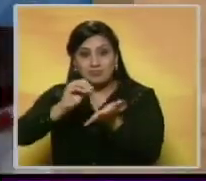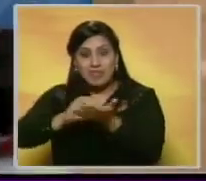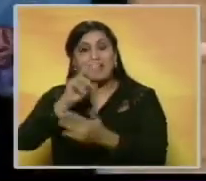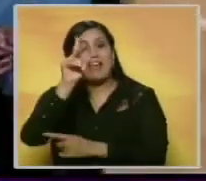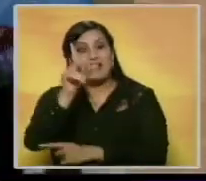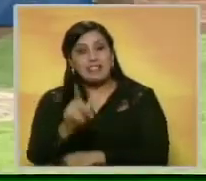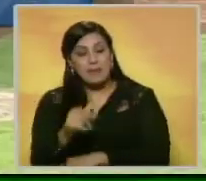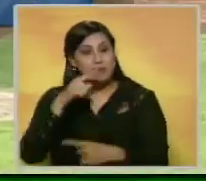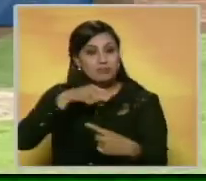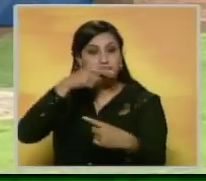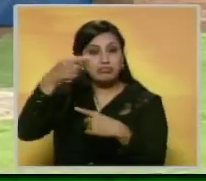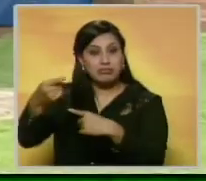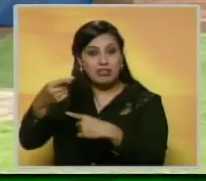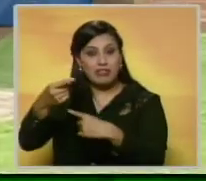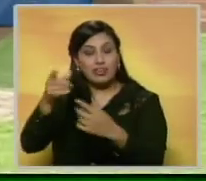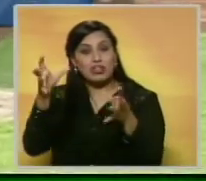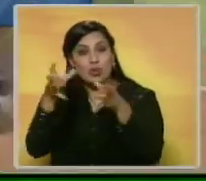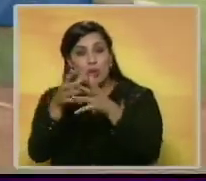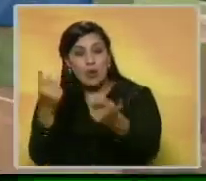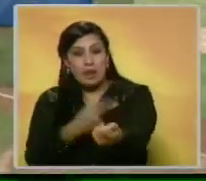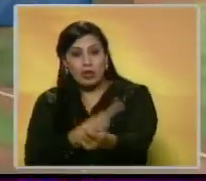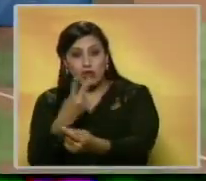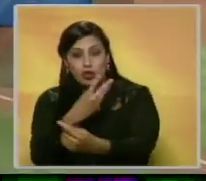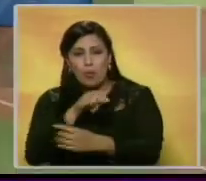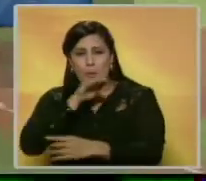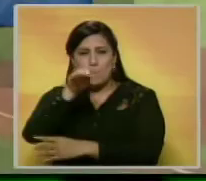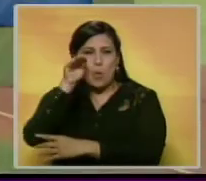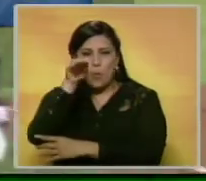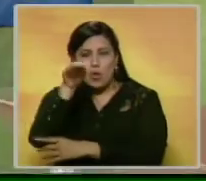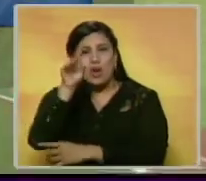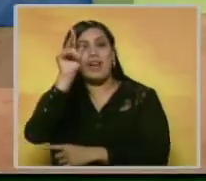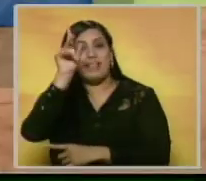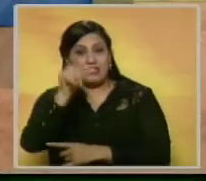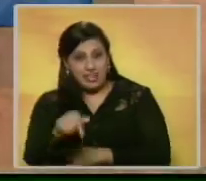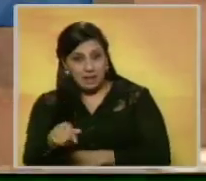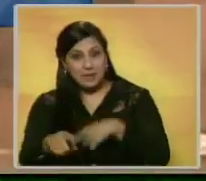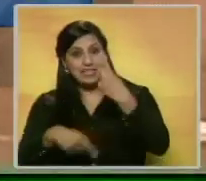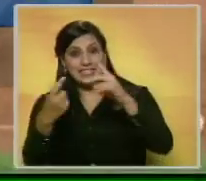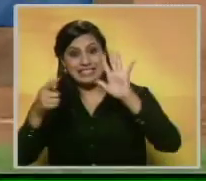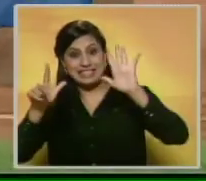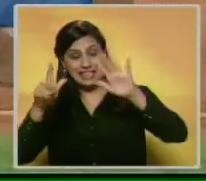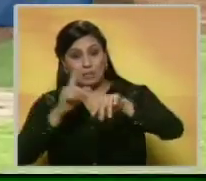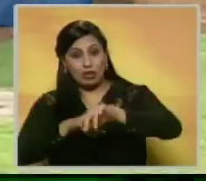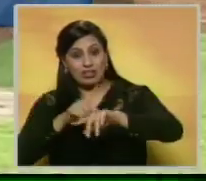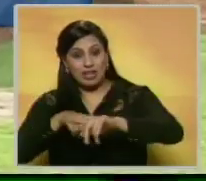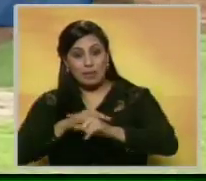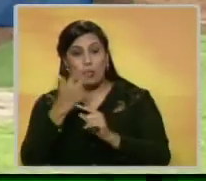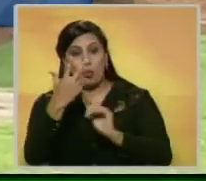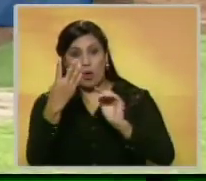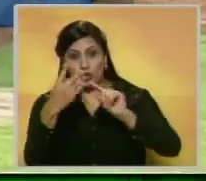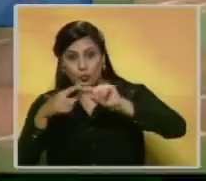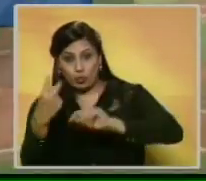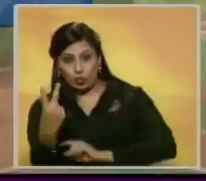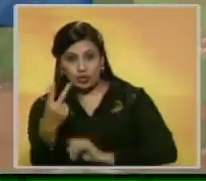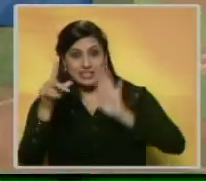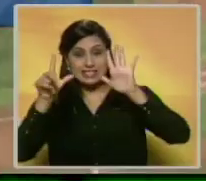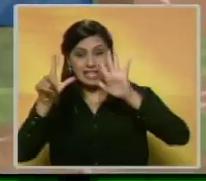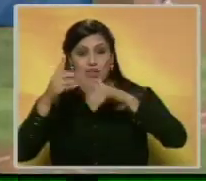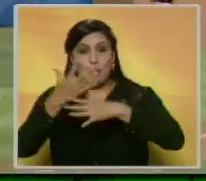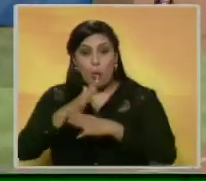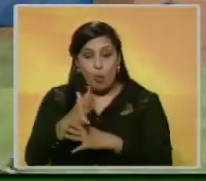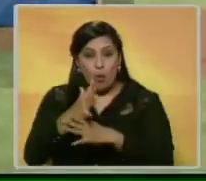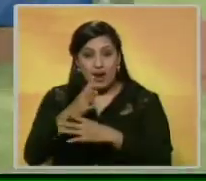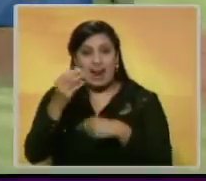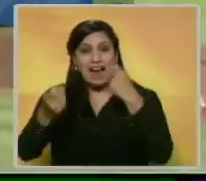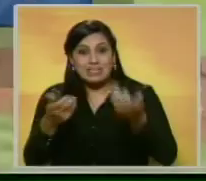A la ofensiva destacar los hermanos Arcia al conectar un honrón cada uno. Orlando Arcia la sacó en el séptimo capítulo y se fue de 4-2 con el séptimo vuelo acerca de la